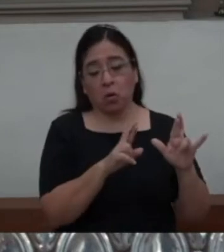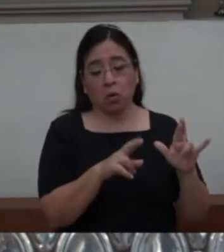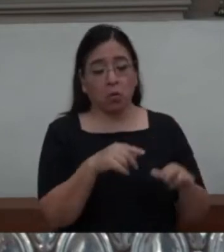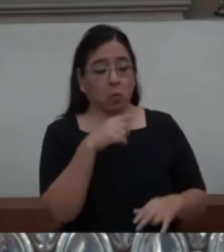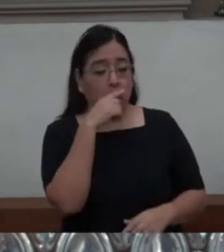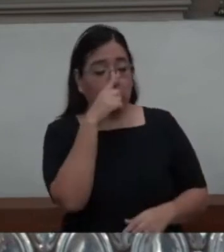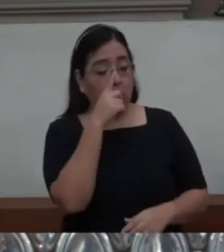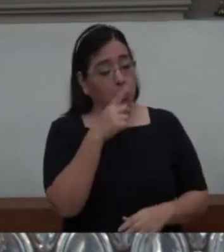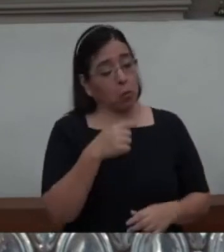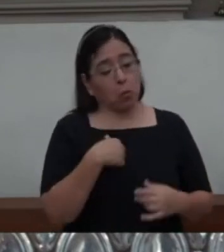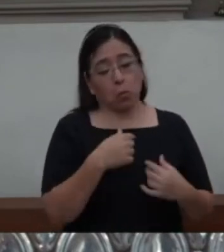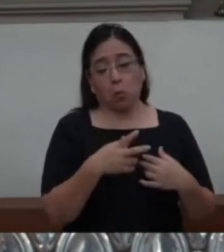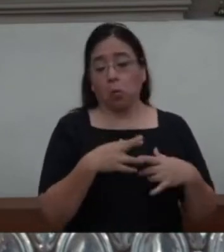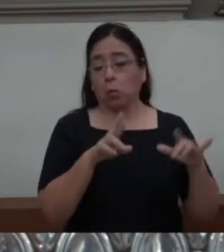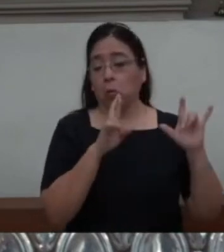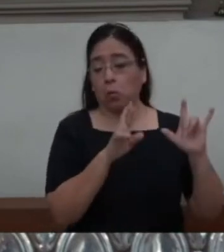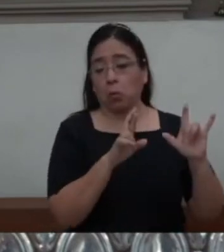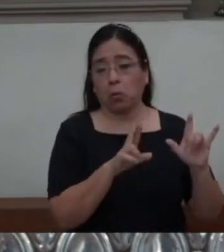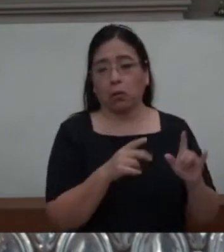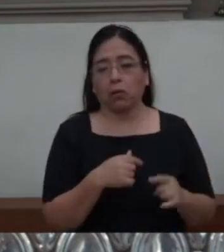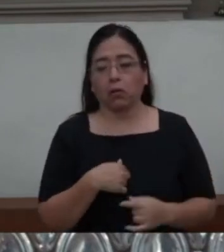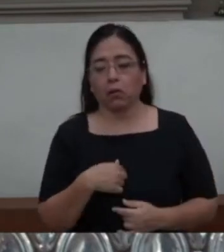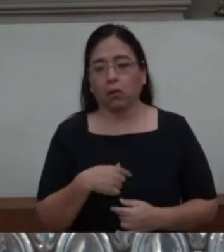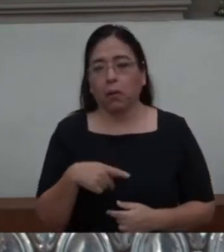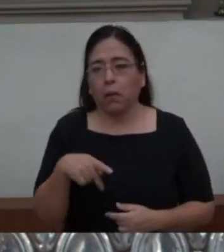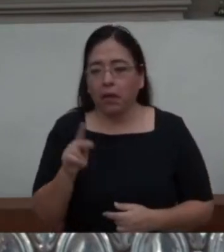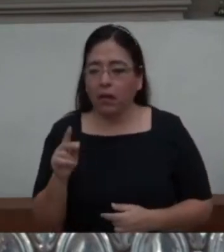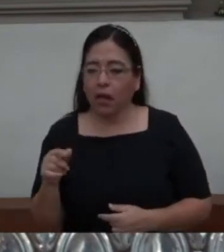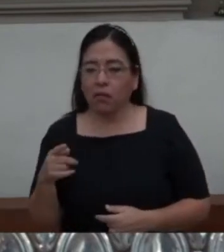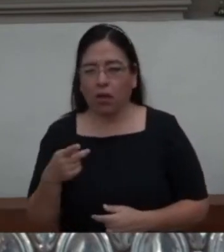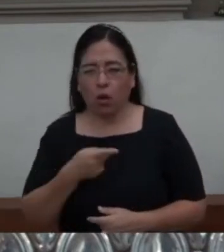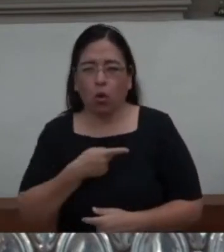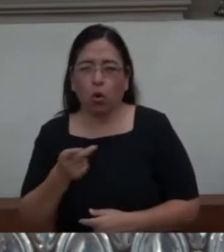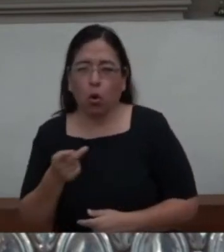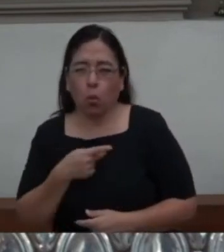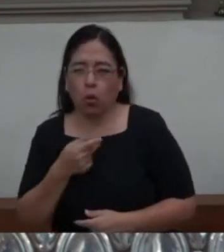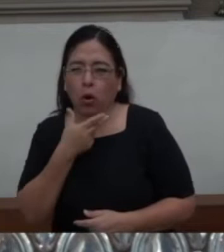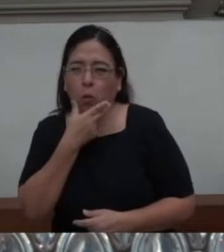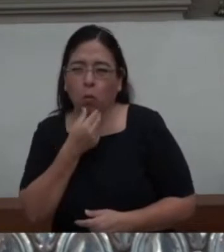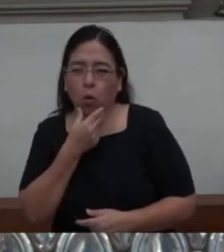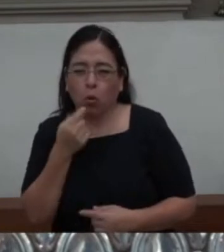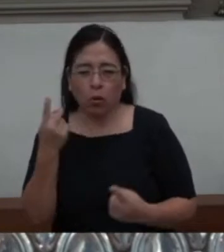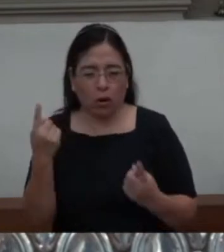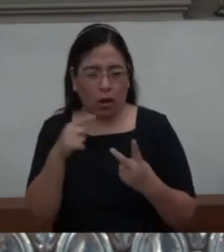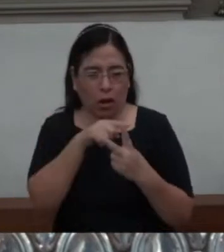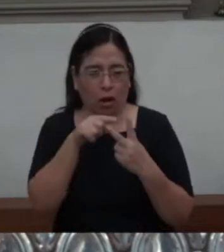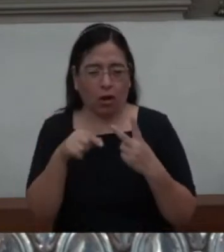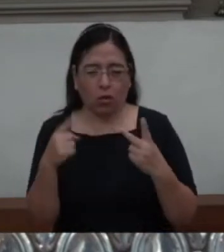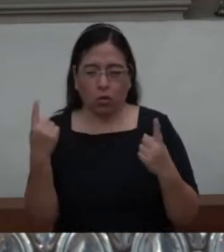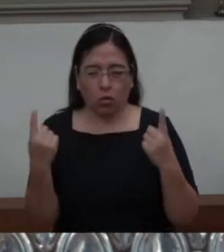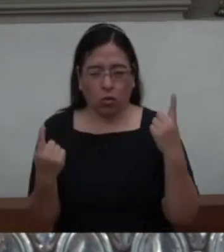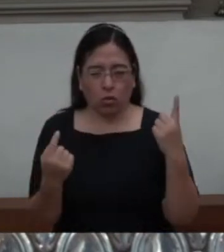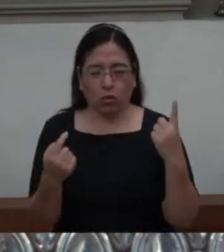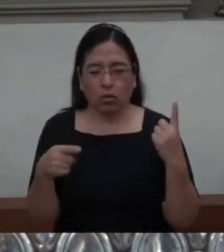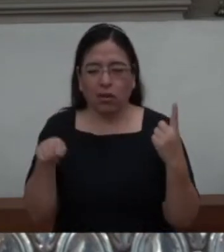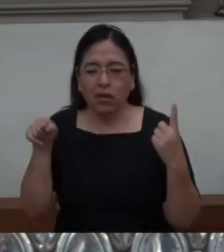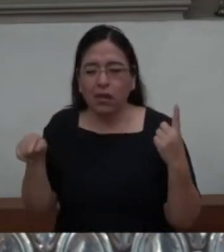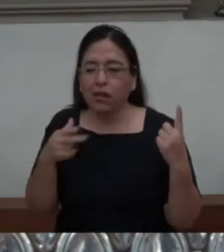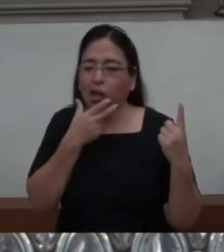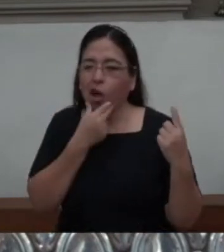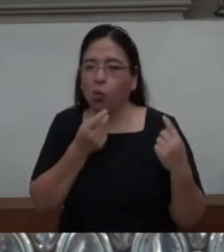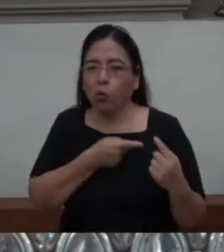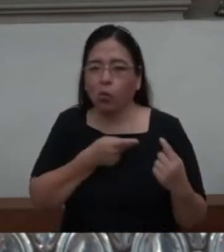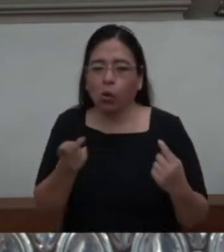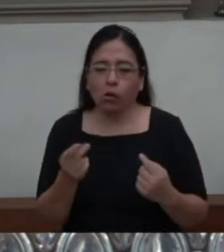que en la puerta de su casa estaba un hombre que estaba muriendo de hambre.